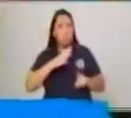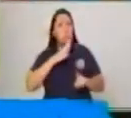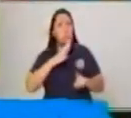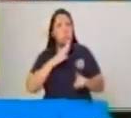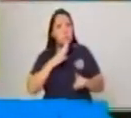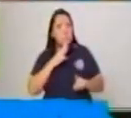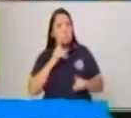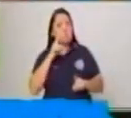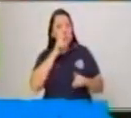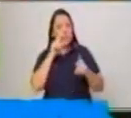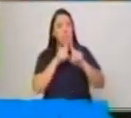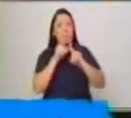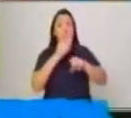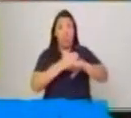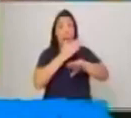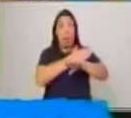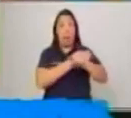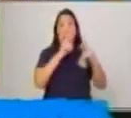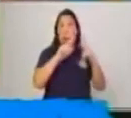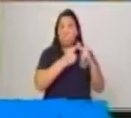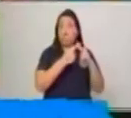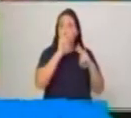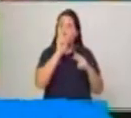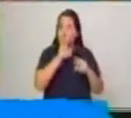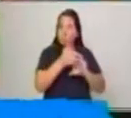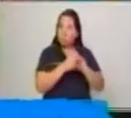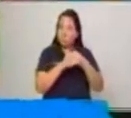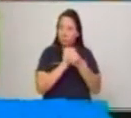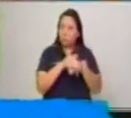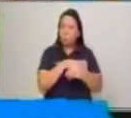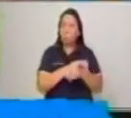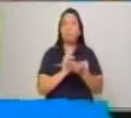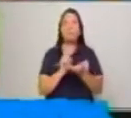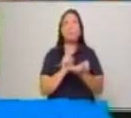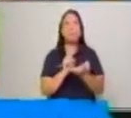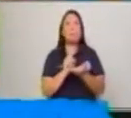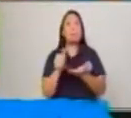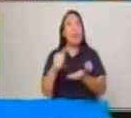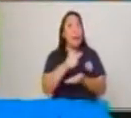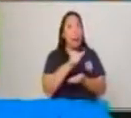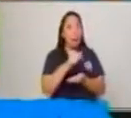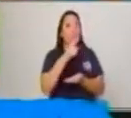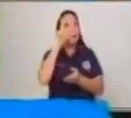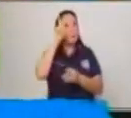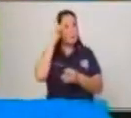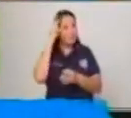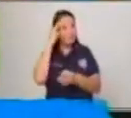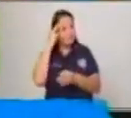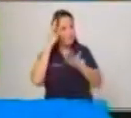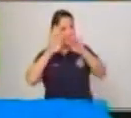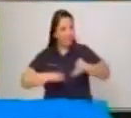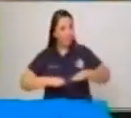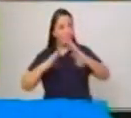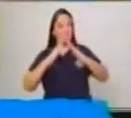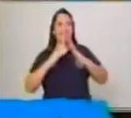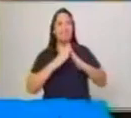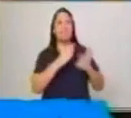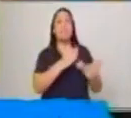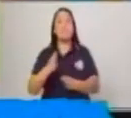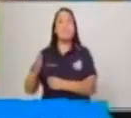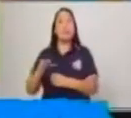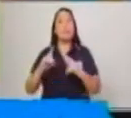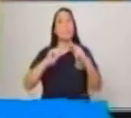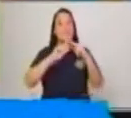recomiendo que laven sus manos constantemente con agua y jabón. Recuerda quedarte en casa. Muy bien chicos, vamos a iniciar